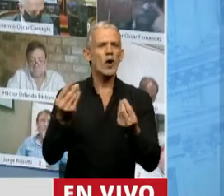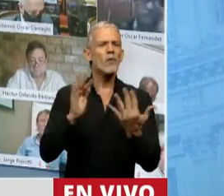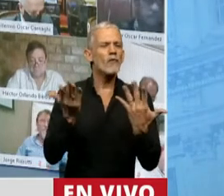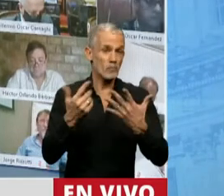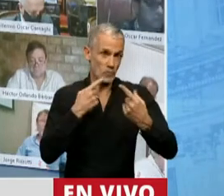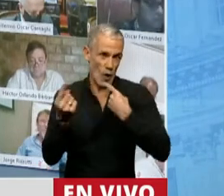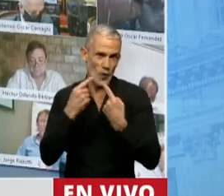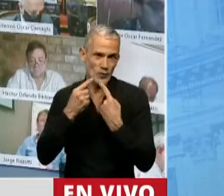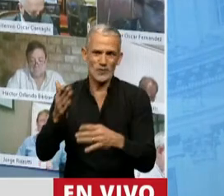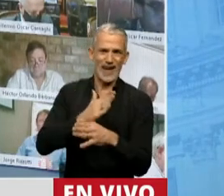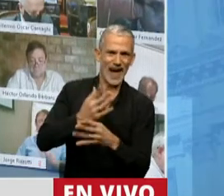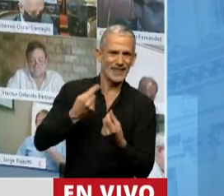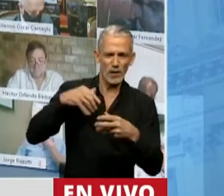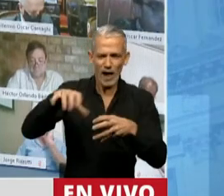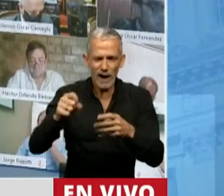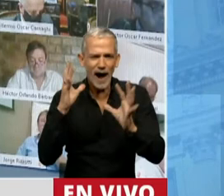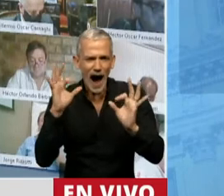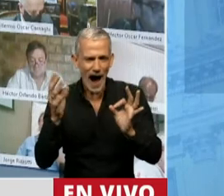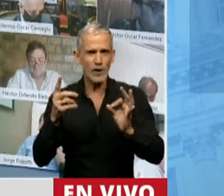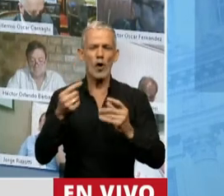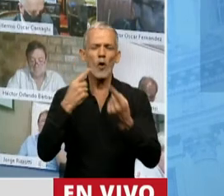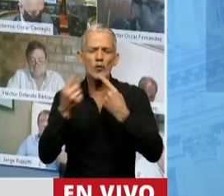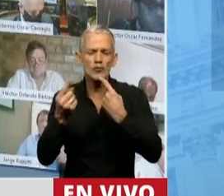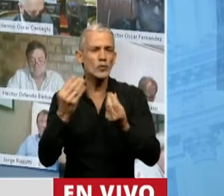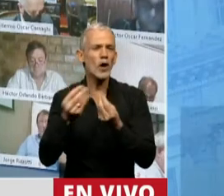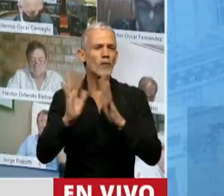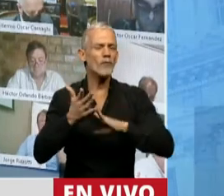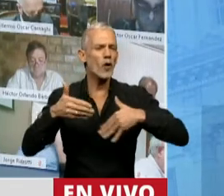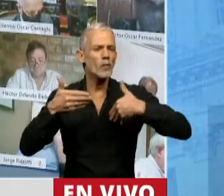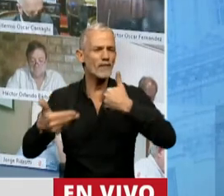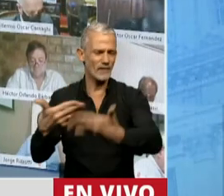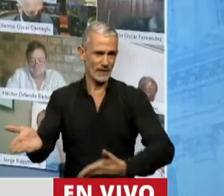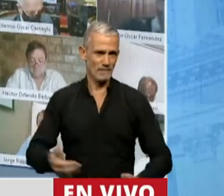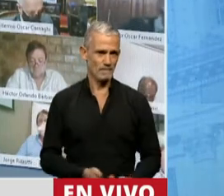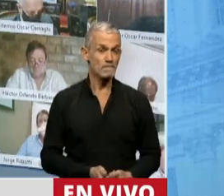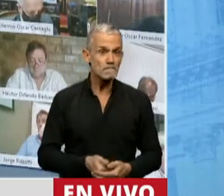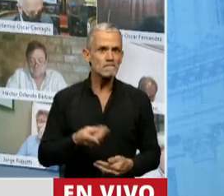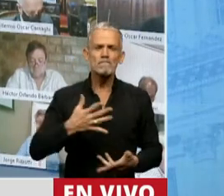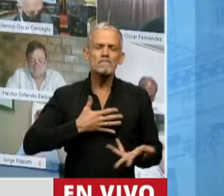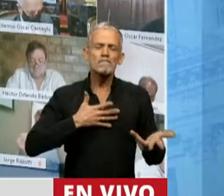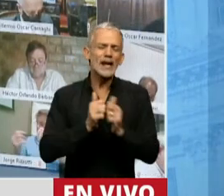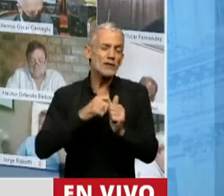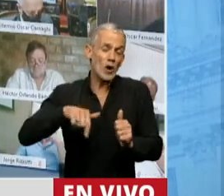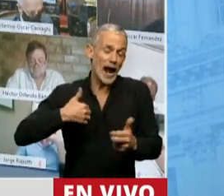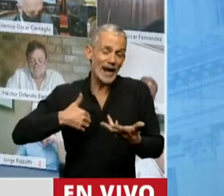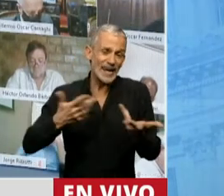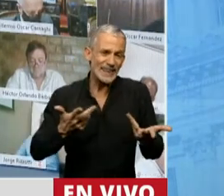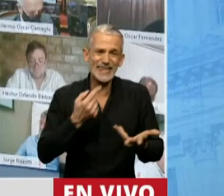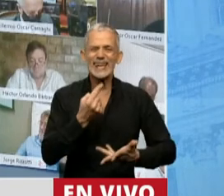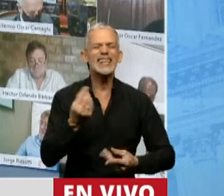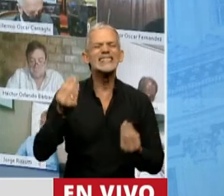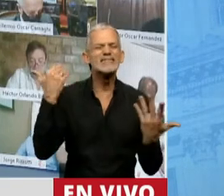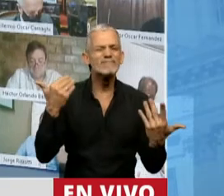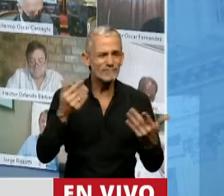consulta previa informada. ¿Cómo tiene que desarrollarse? Lamentablemente, la historia de la Argentina dice